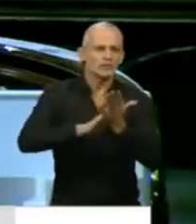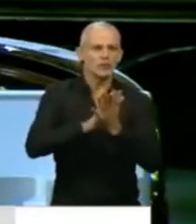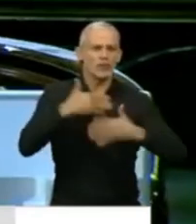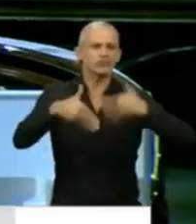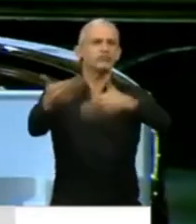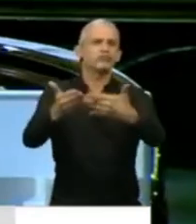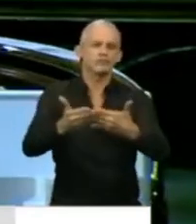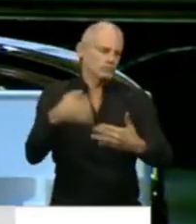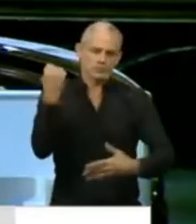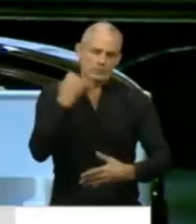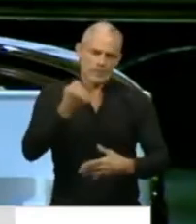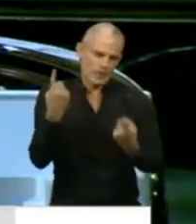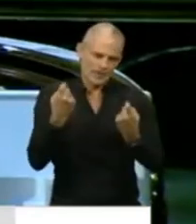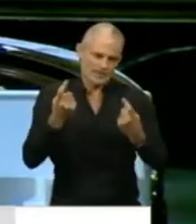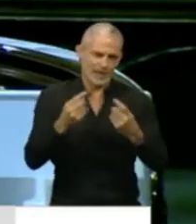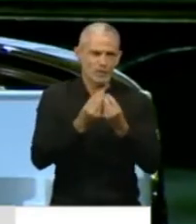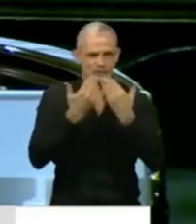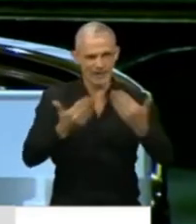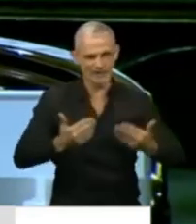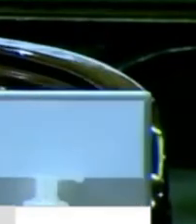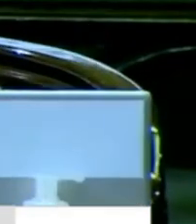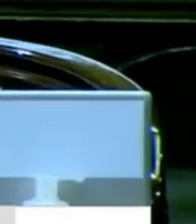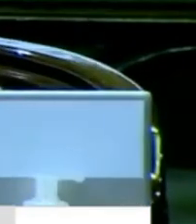es indispensable. Muchísimas gracias.